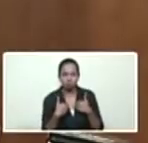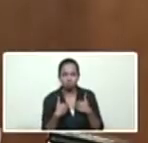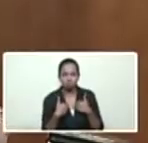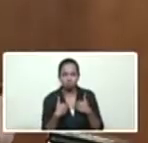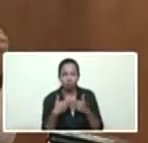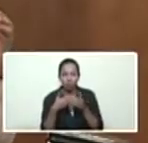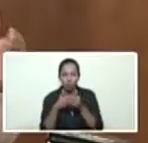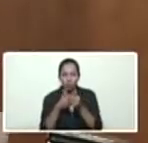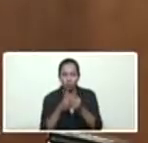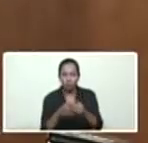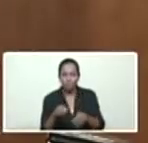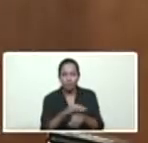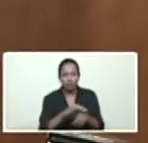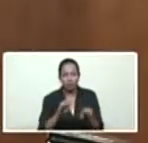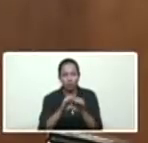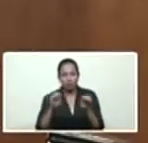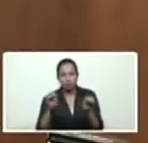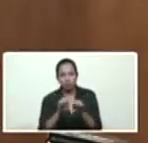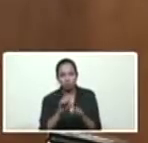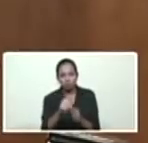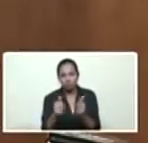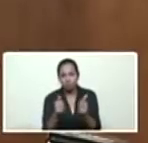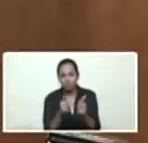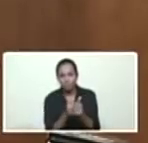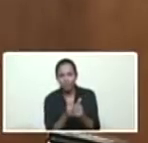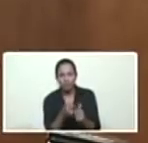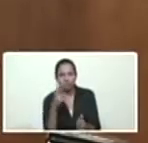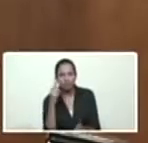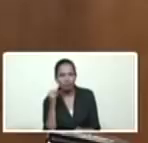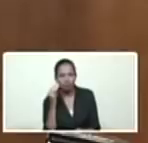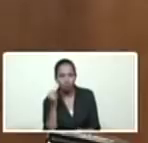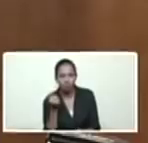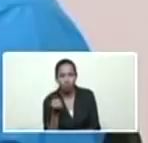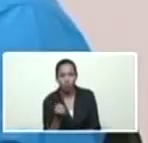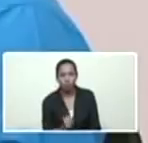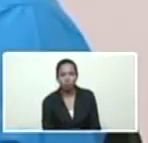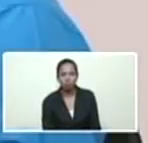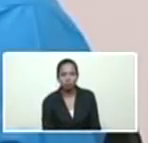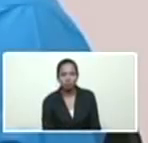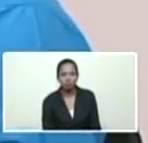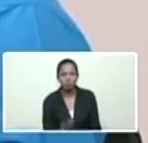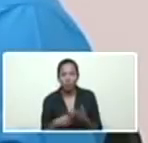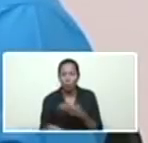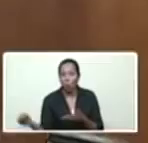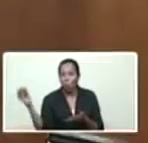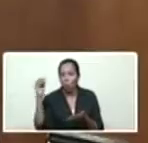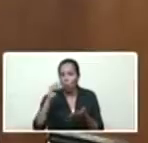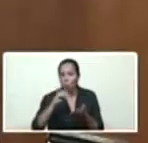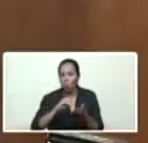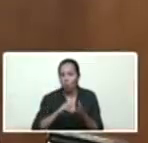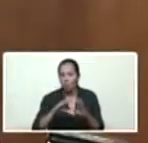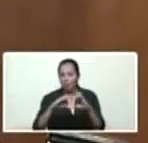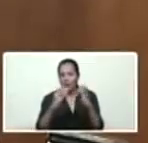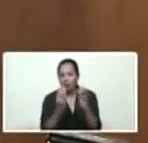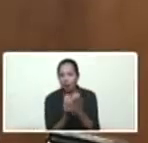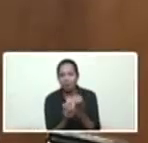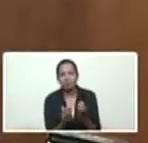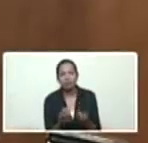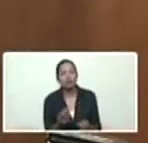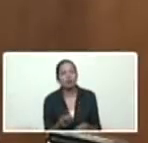Ministerio de Educación y el vicepresidente Aristóbulo Isturí, el profe, vamos a volver a clases, escuelas,